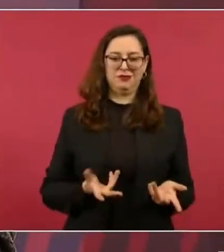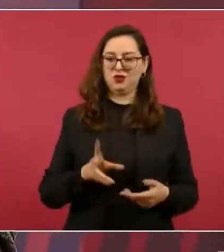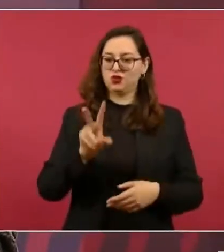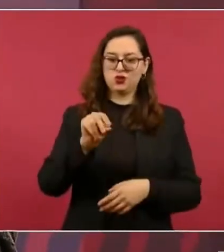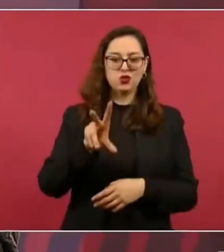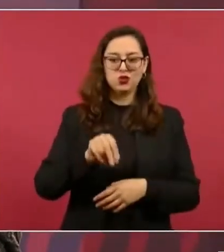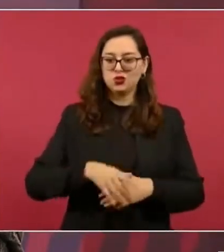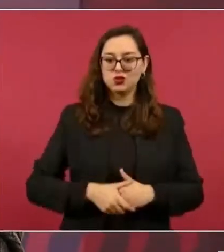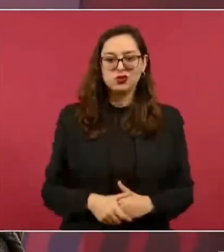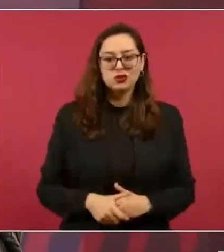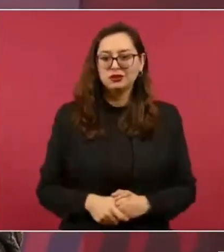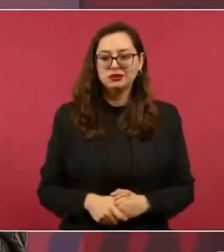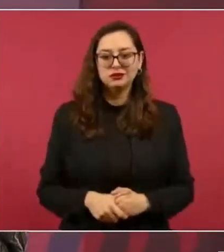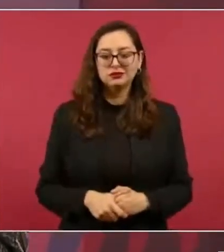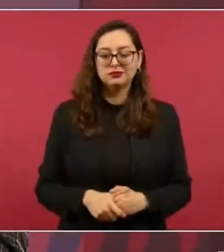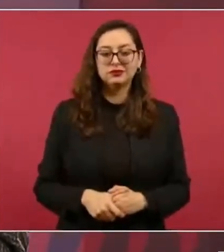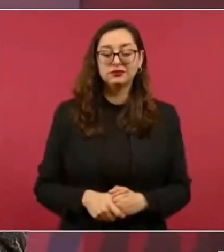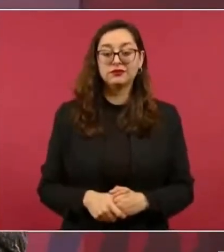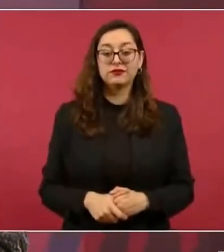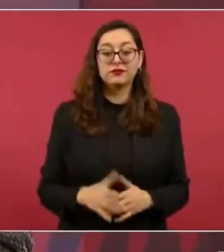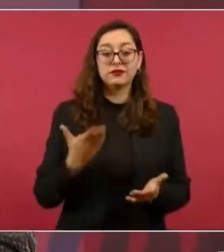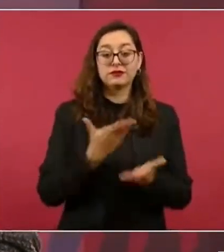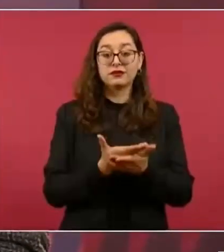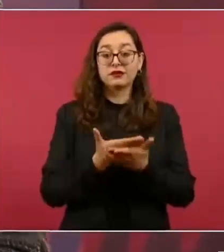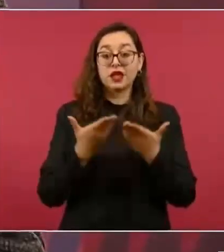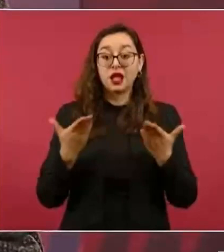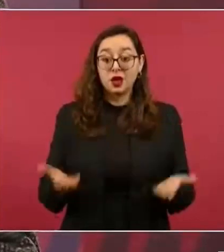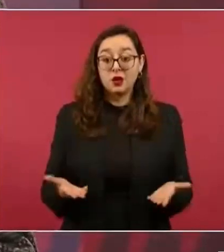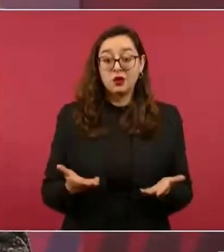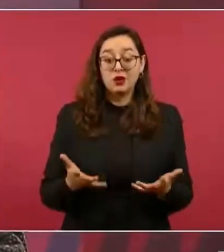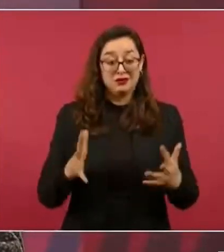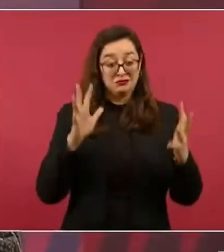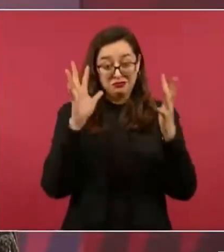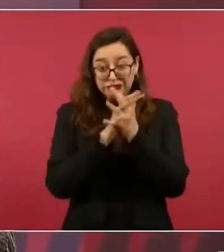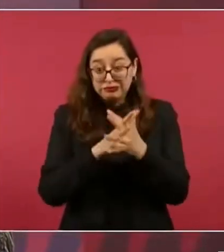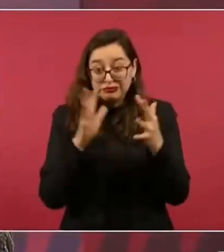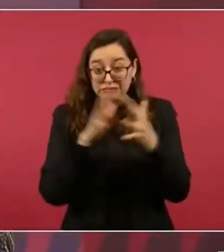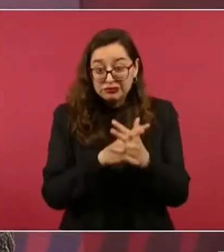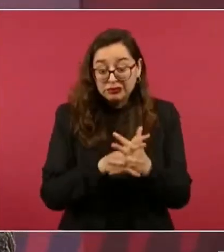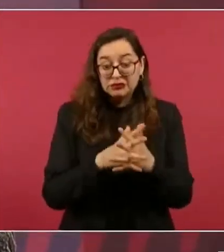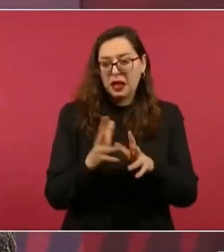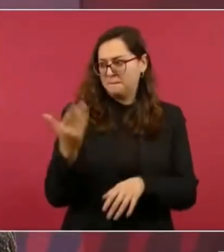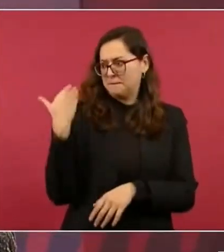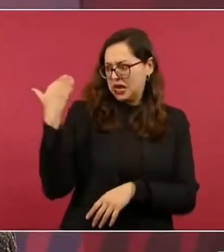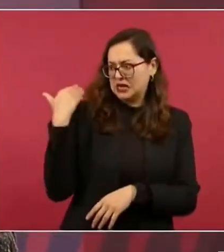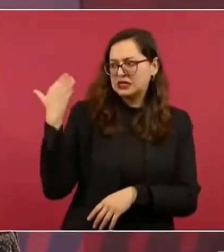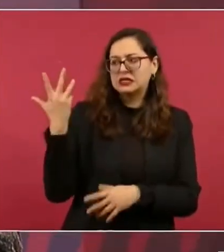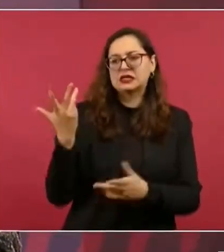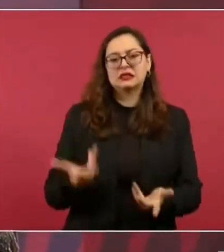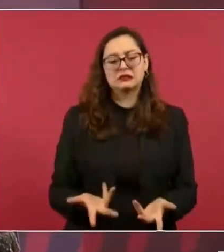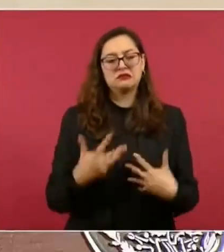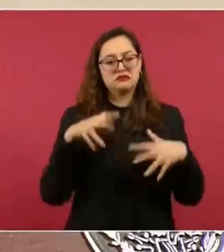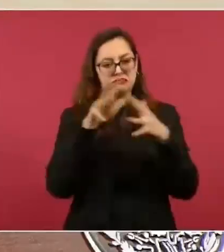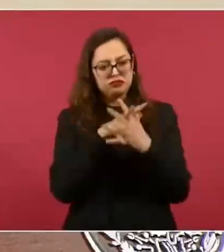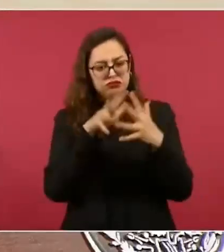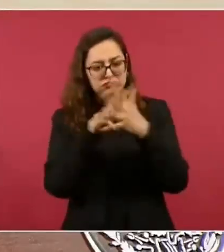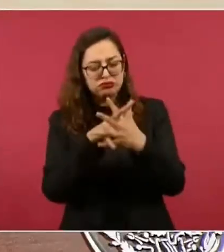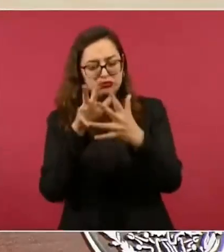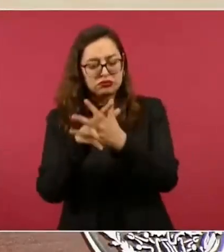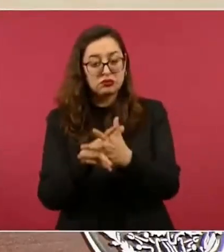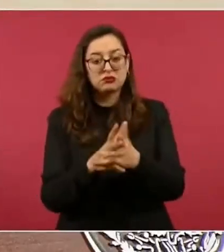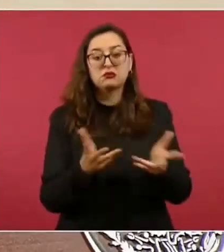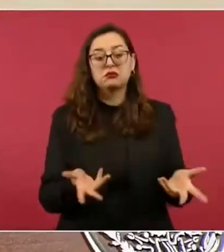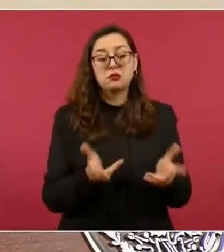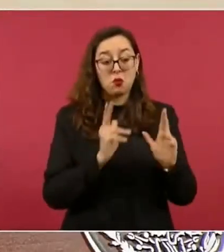Ahora en cualquier enfrentamiento, en este último, son más los detenidos